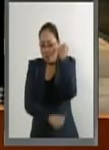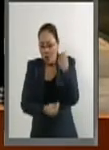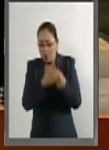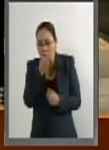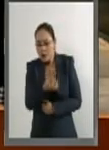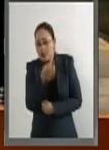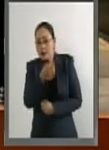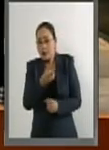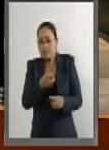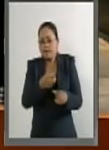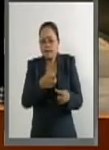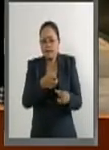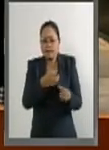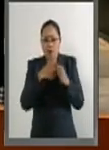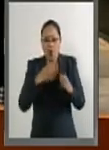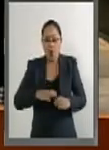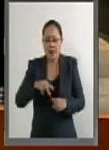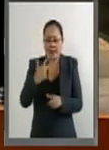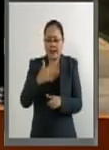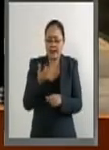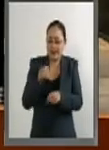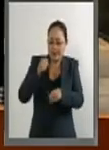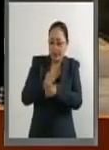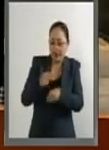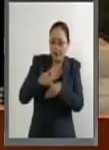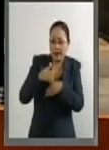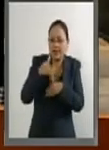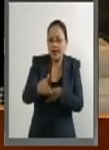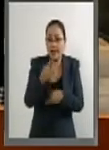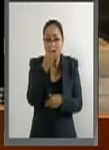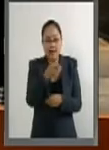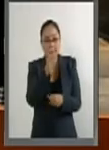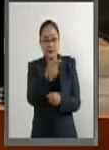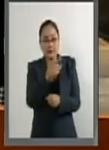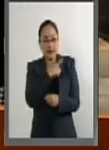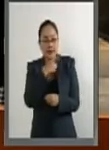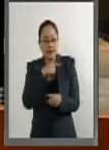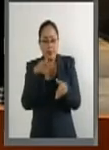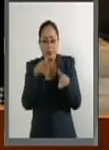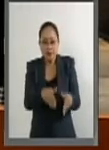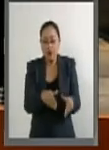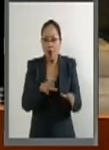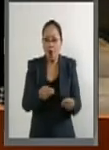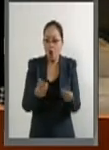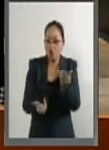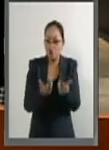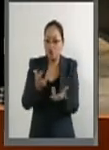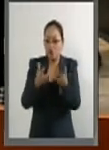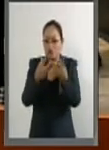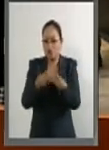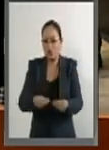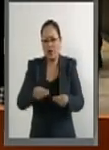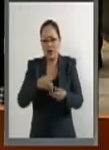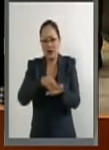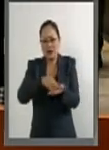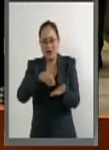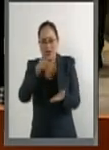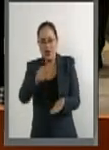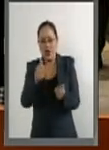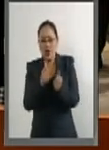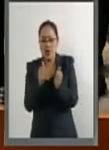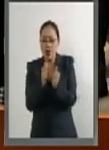y que tienen más de 13 semanas de gestación, pueden inhumarse o incinerarse previa expedición de un